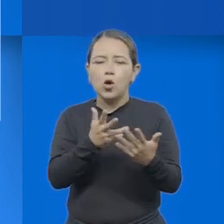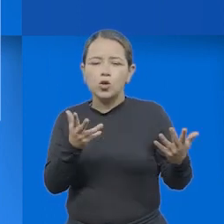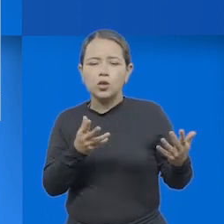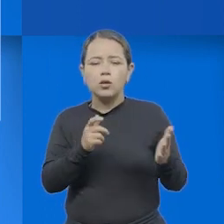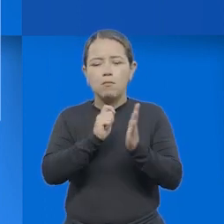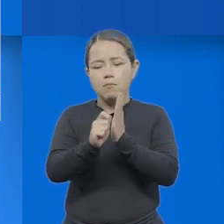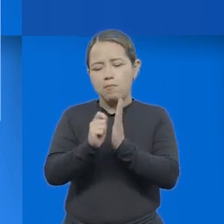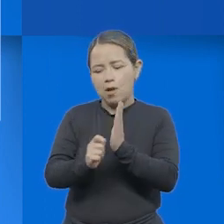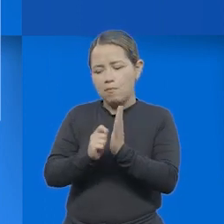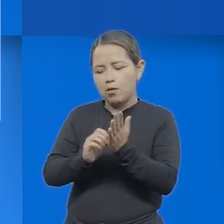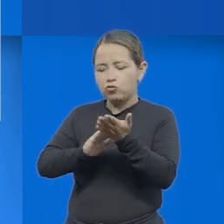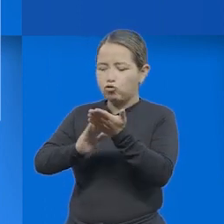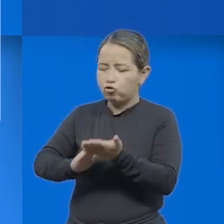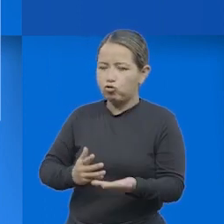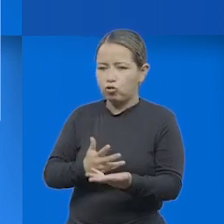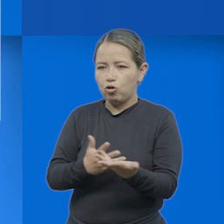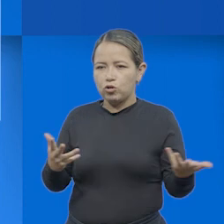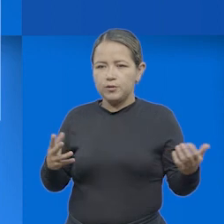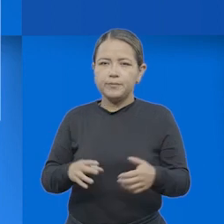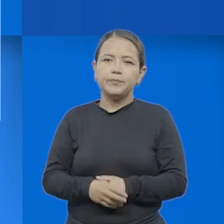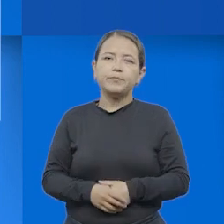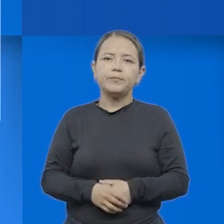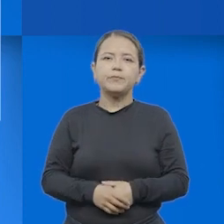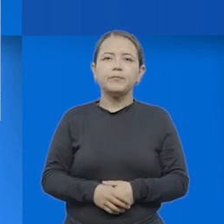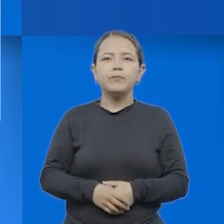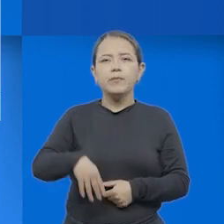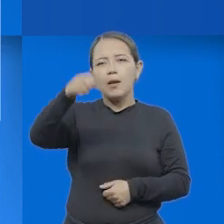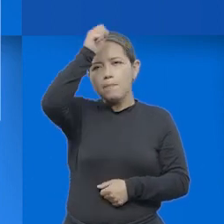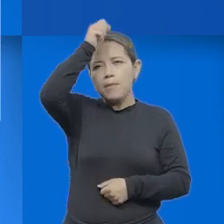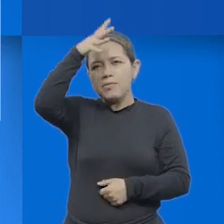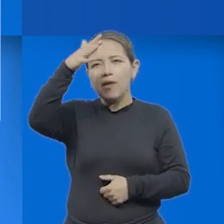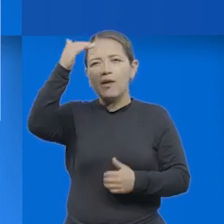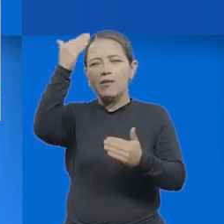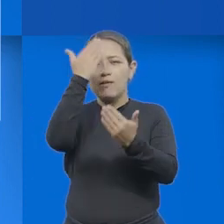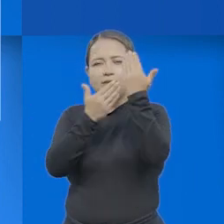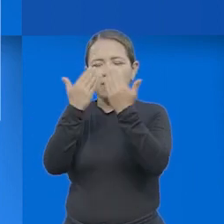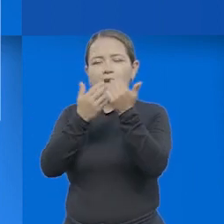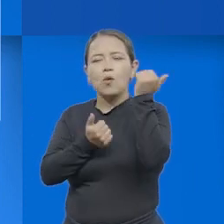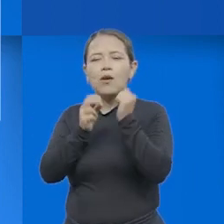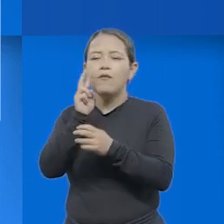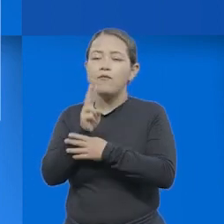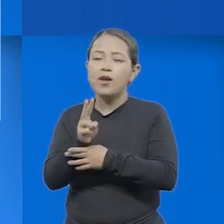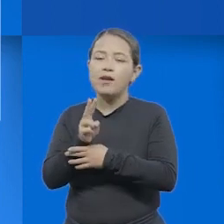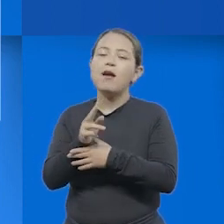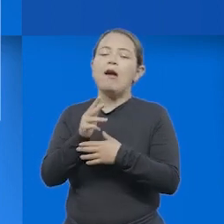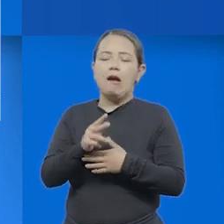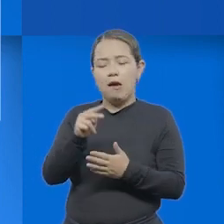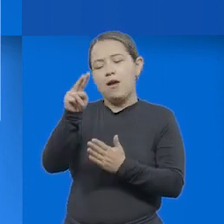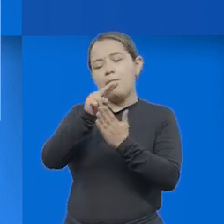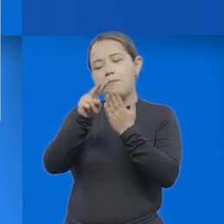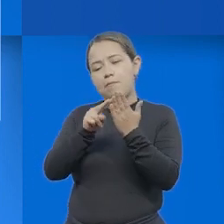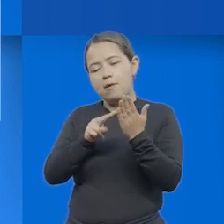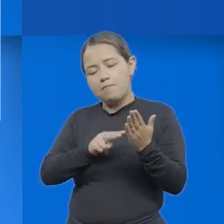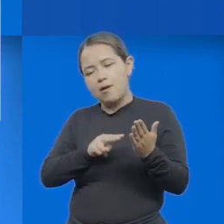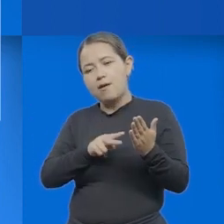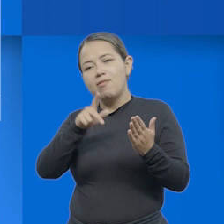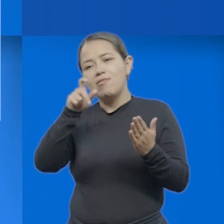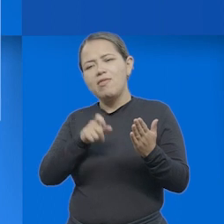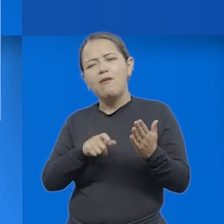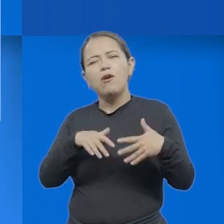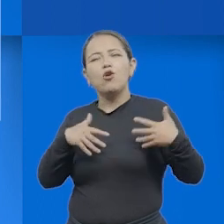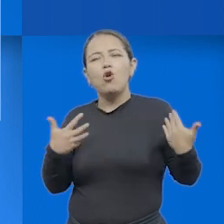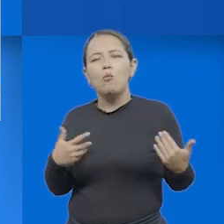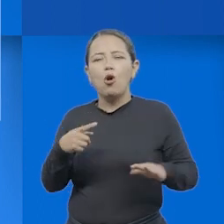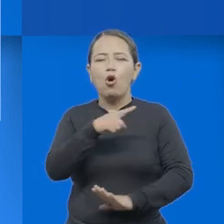verificar o corregir la producción escrita. Estrategias metadidácticas, reconocer que la revisión es un proceso que debe